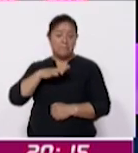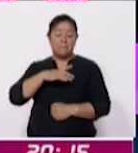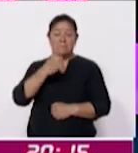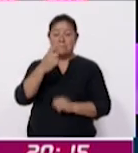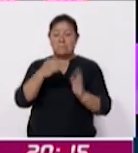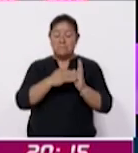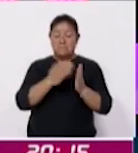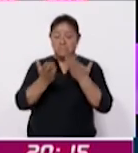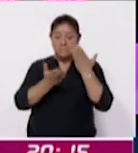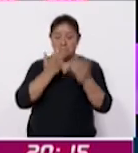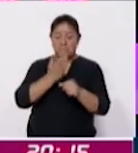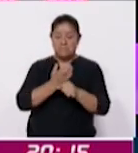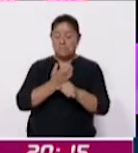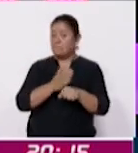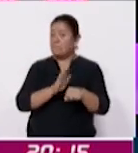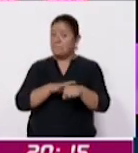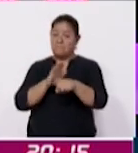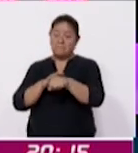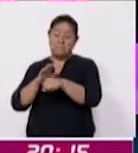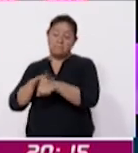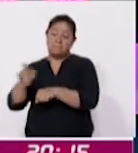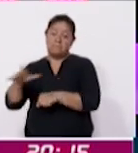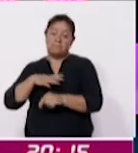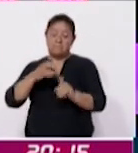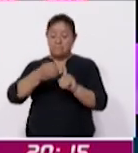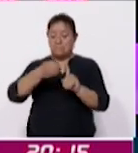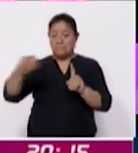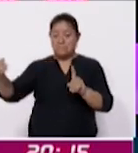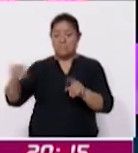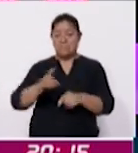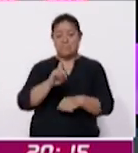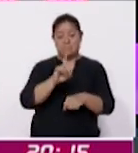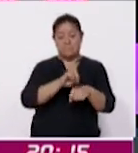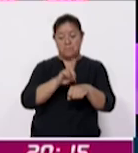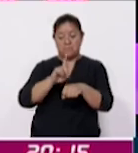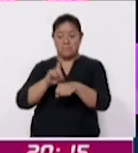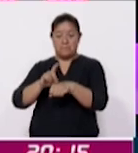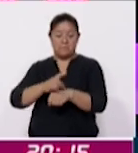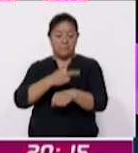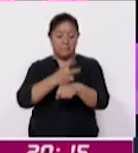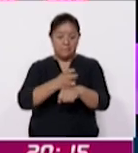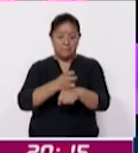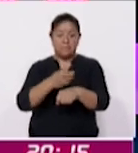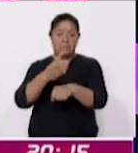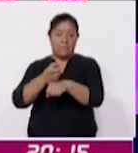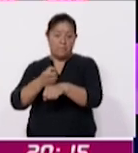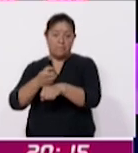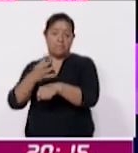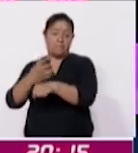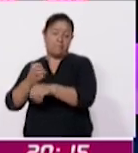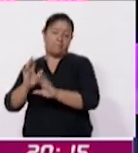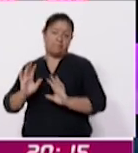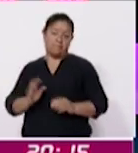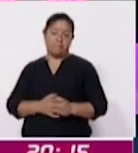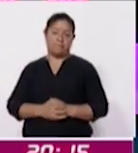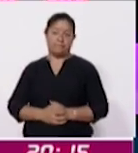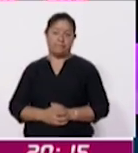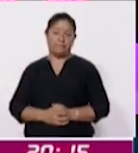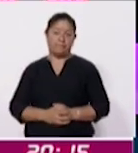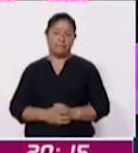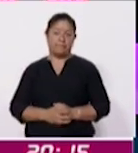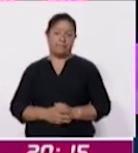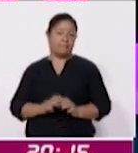fueron reubicando por días y quienes pasan a segundo a tercero, así los fueron escalonando. Según la